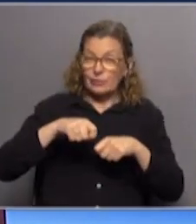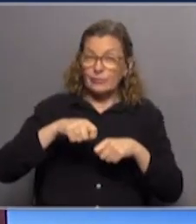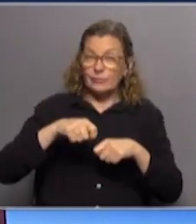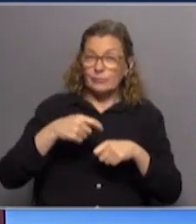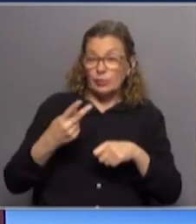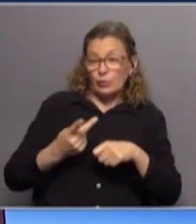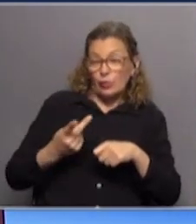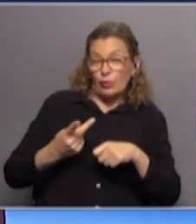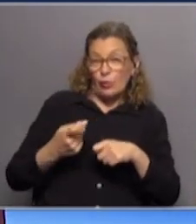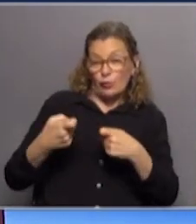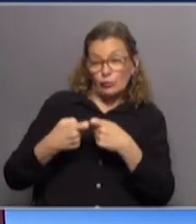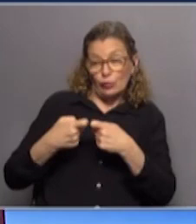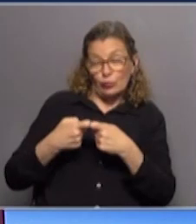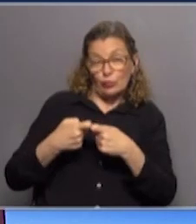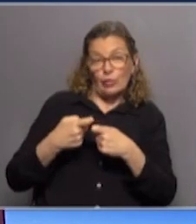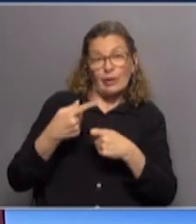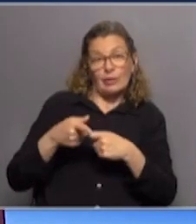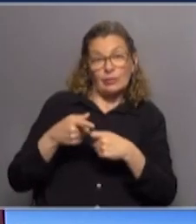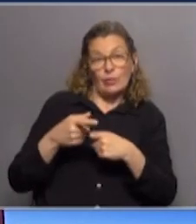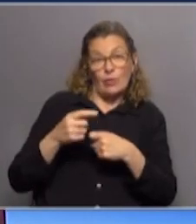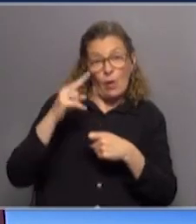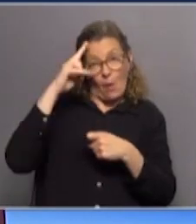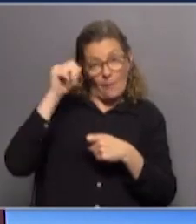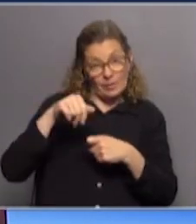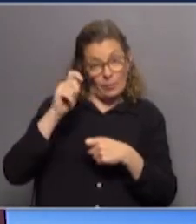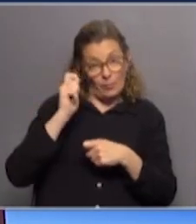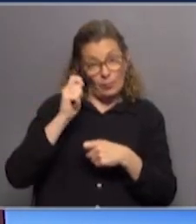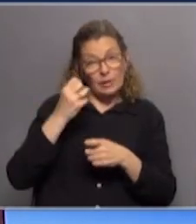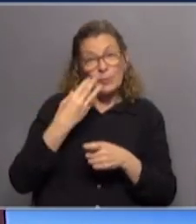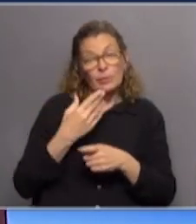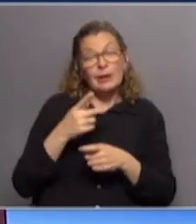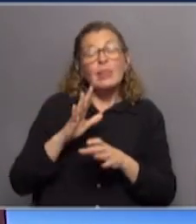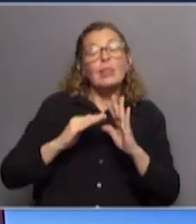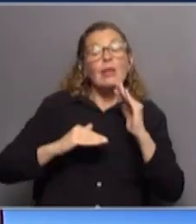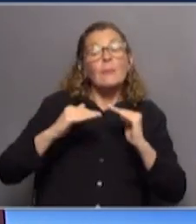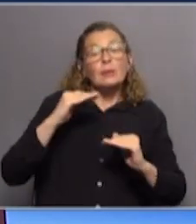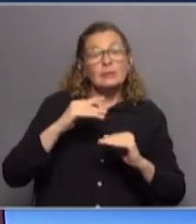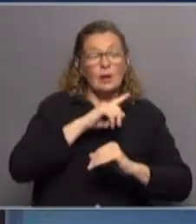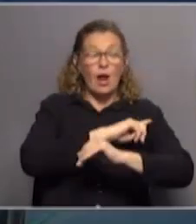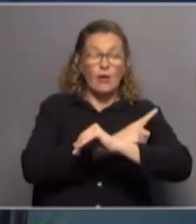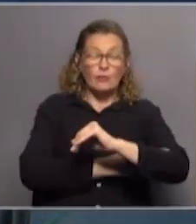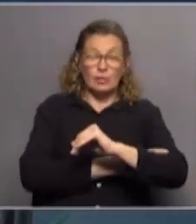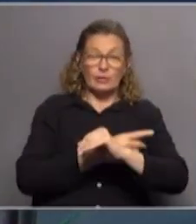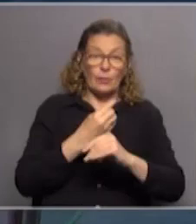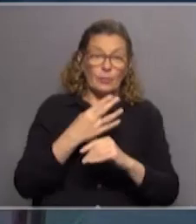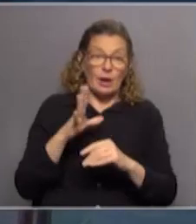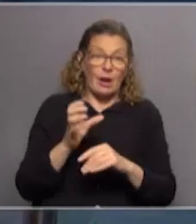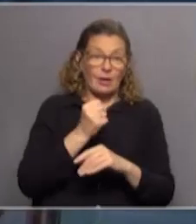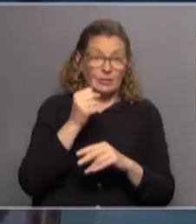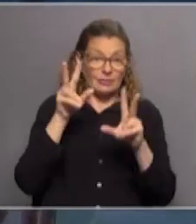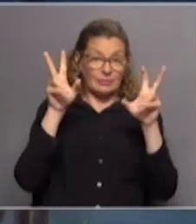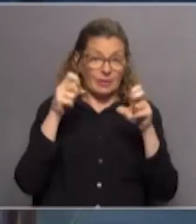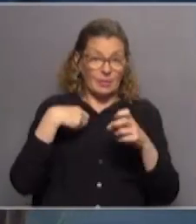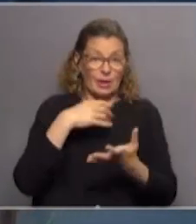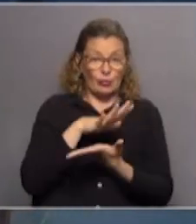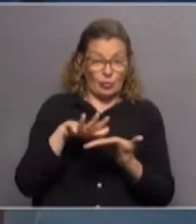entre cabildo abierto y los demás socios de la coalición es la opinión pública, porque dependiendo de la fuerza con la que tome este tema